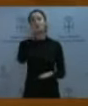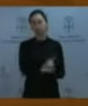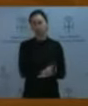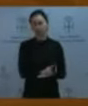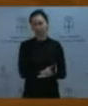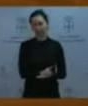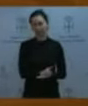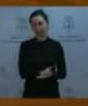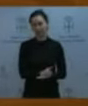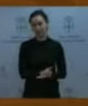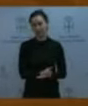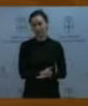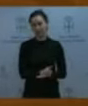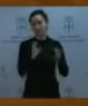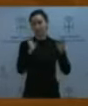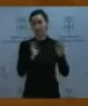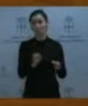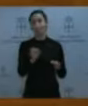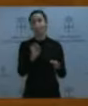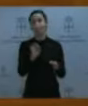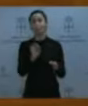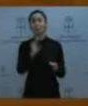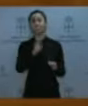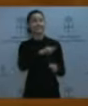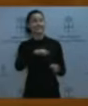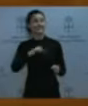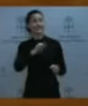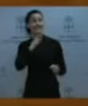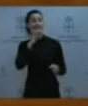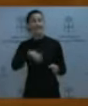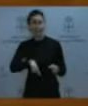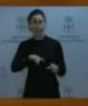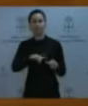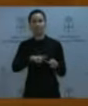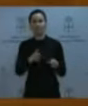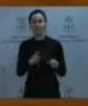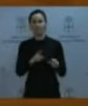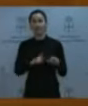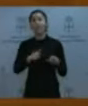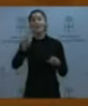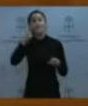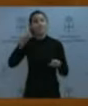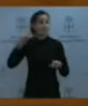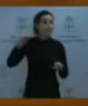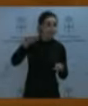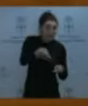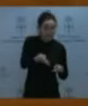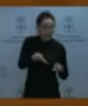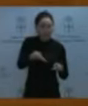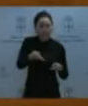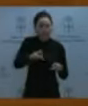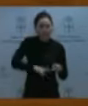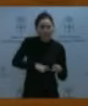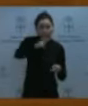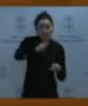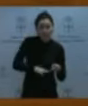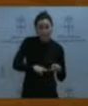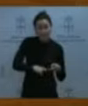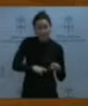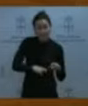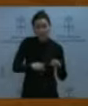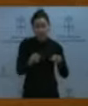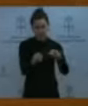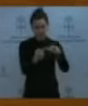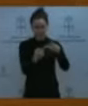singularizado, con nombres y apellidos, motivado, fruto de un examen del inmueble, normalmente mediante visita al lugar.